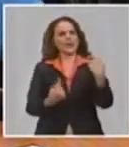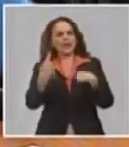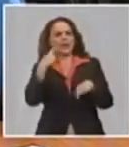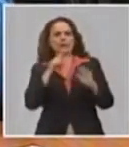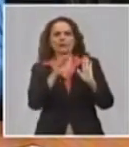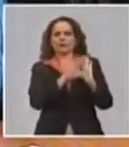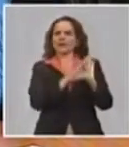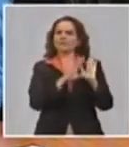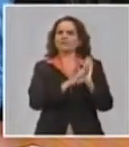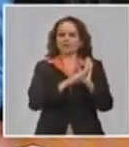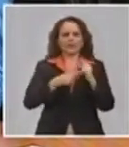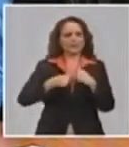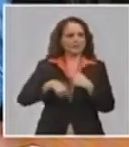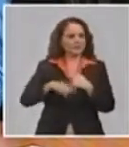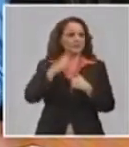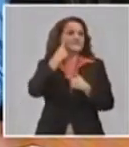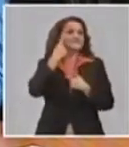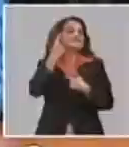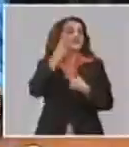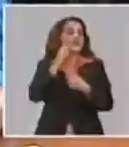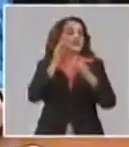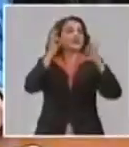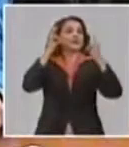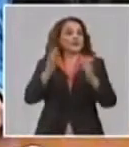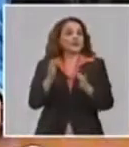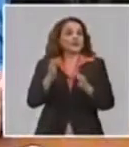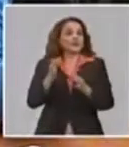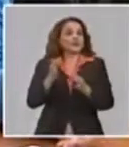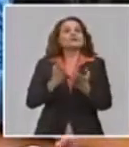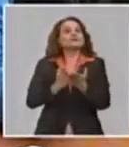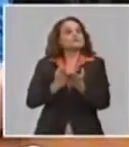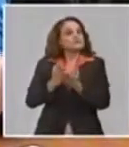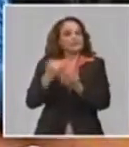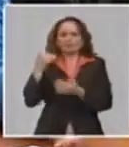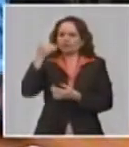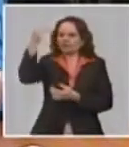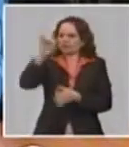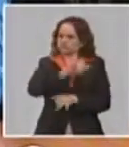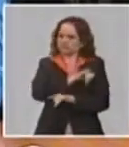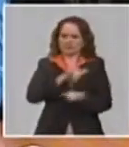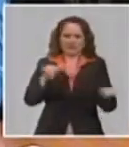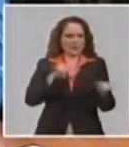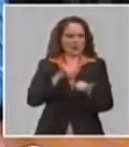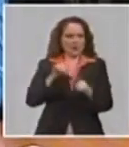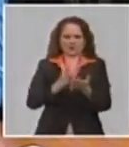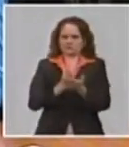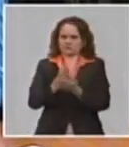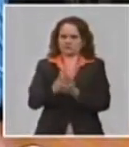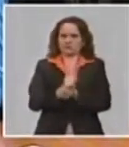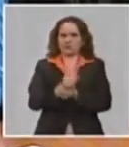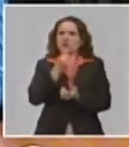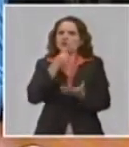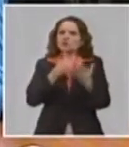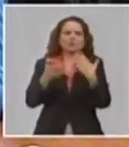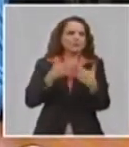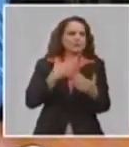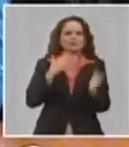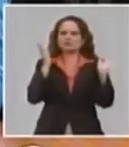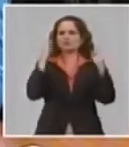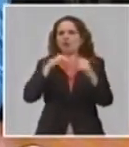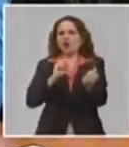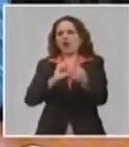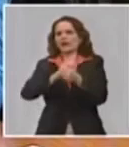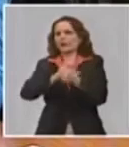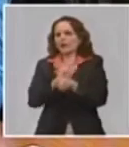de pandemia han validado la necesidad de mantenerla en el tiempo, más allá de que exista o no coronavirus, porque han tenido